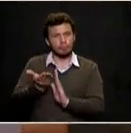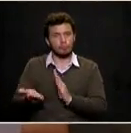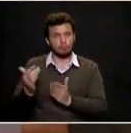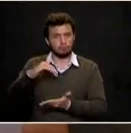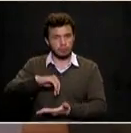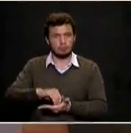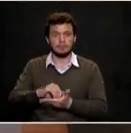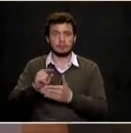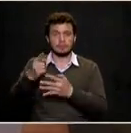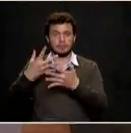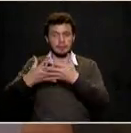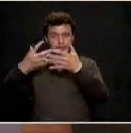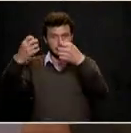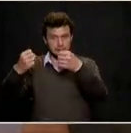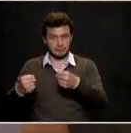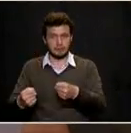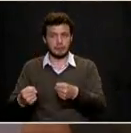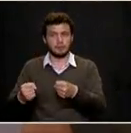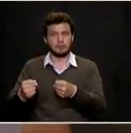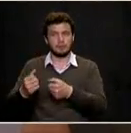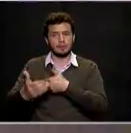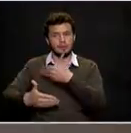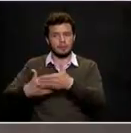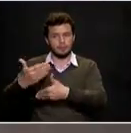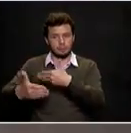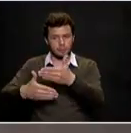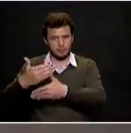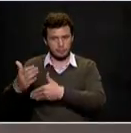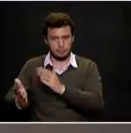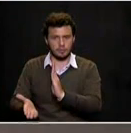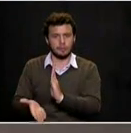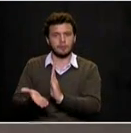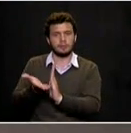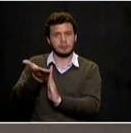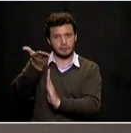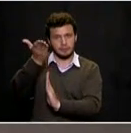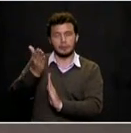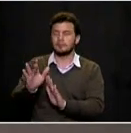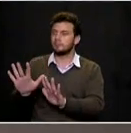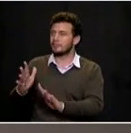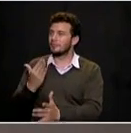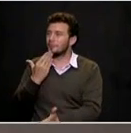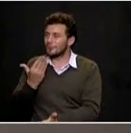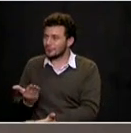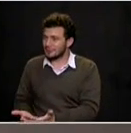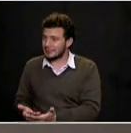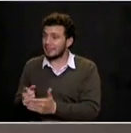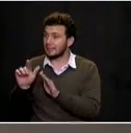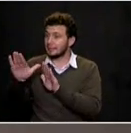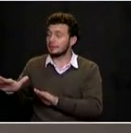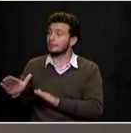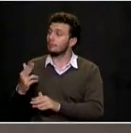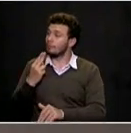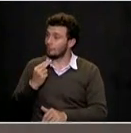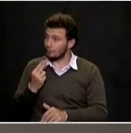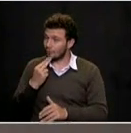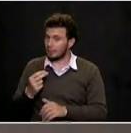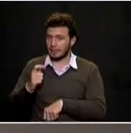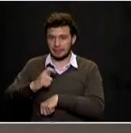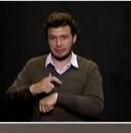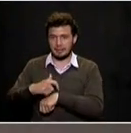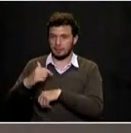cárceles se puedan ir desatomizando un poco. Muchas gracias, candidata, muy gentil. El tiempo